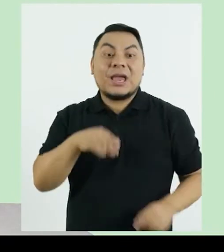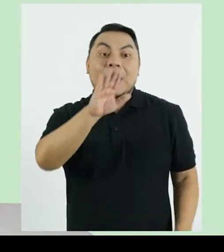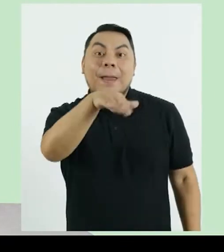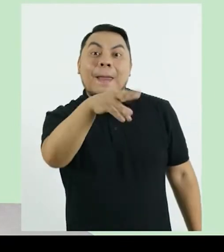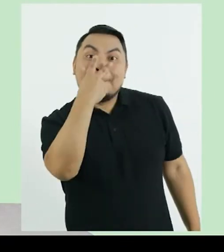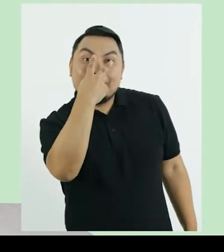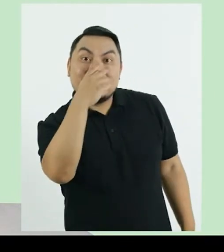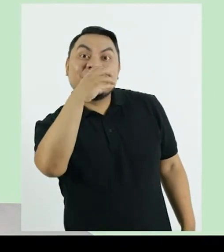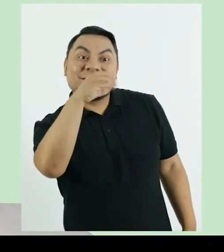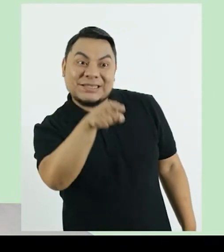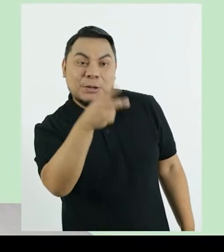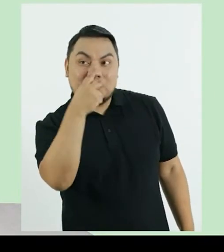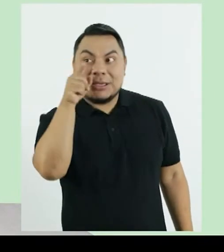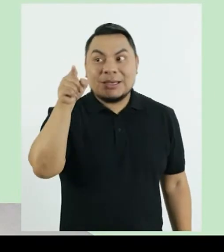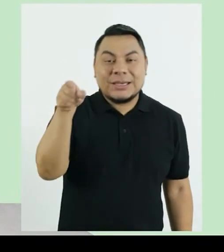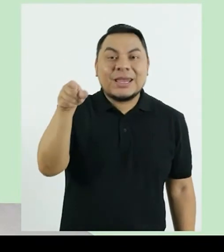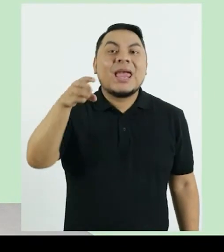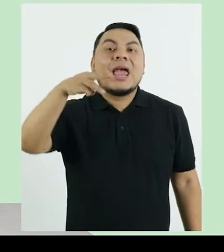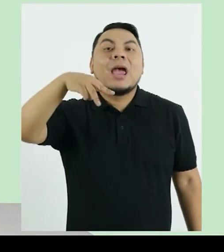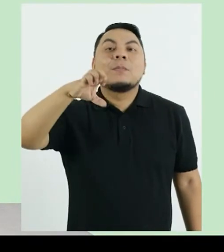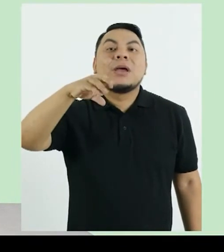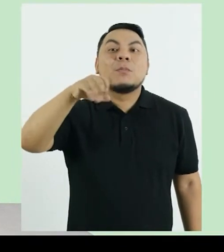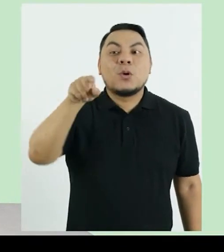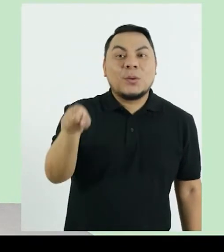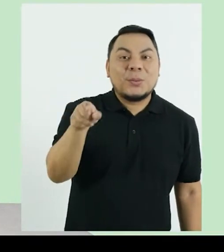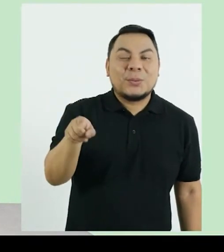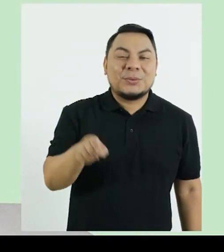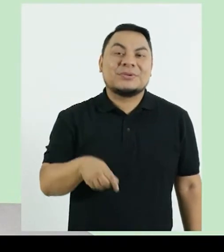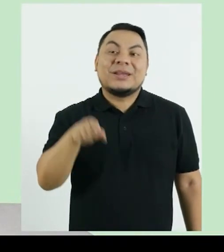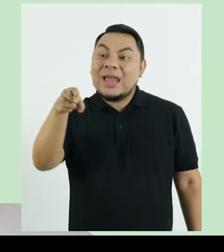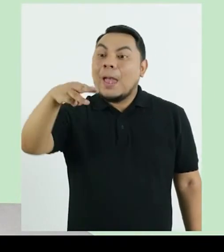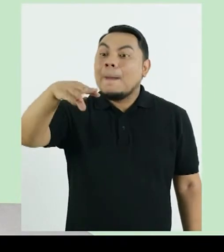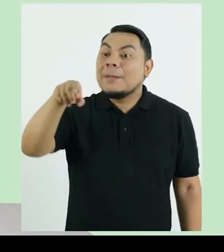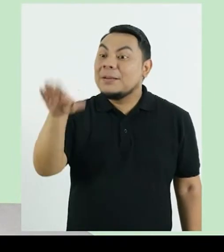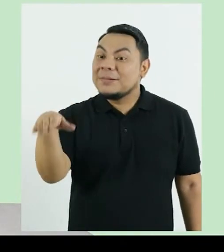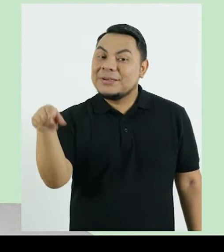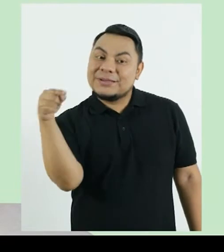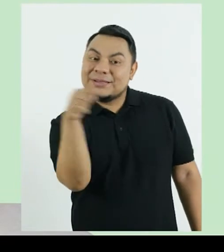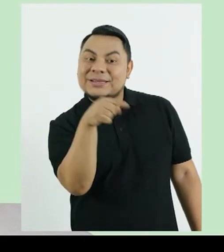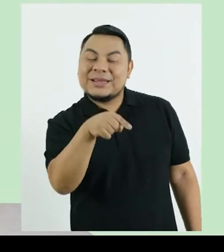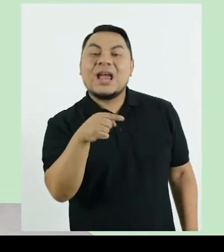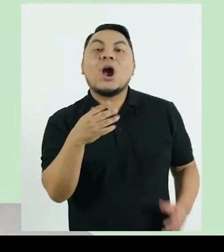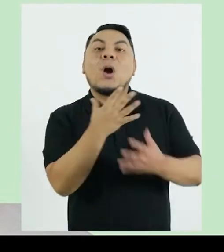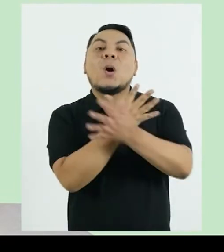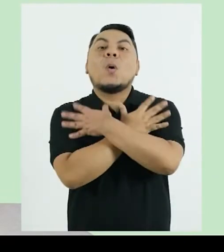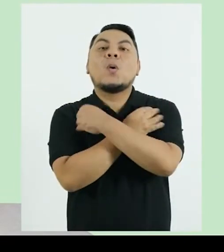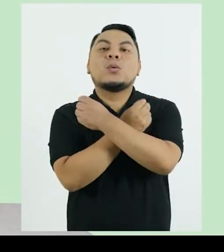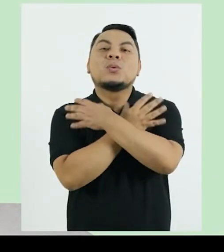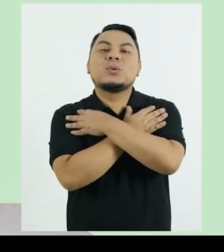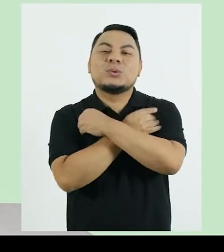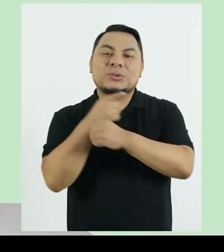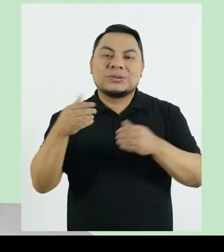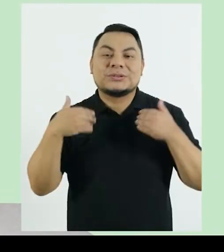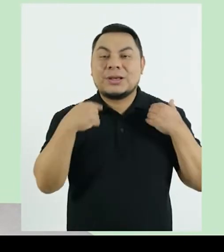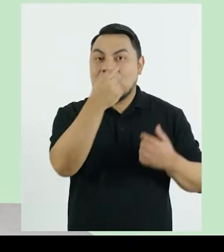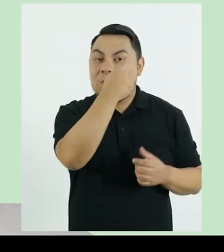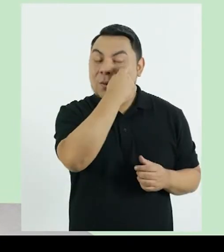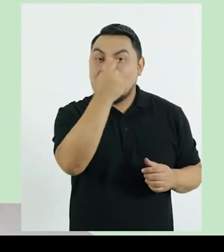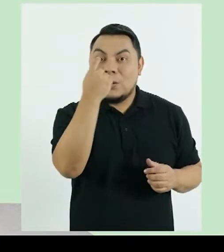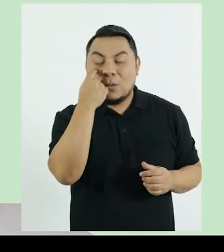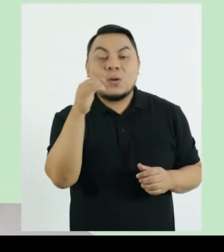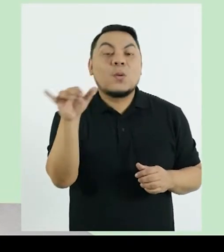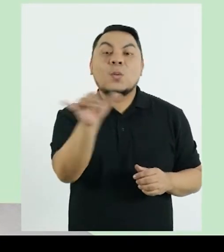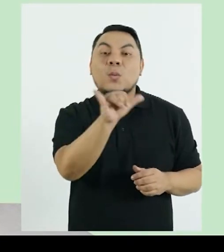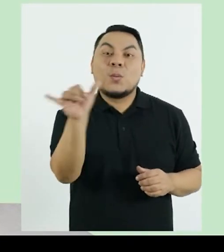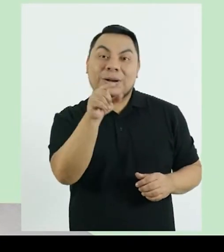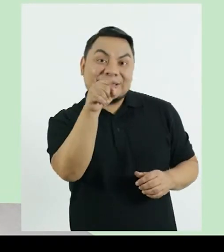su nombre Mira Ceci Él es Memo Memo es un oso Que